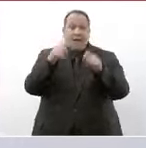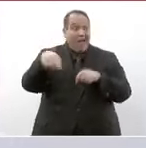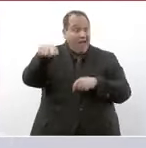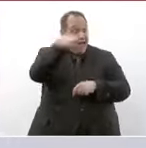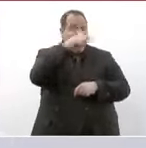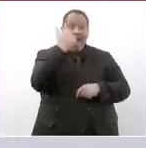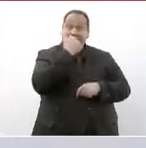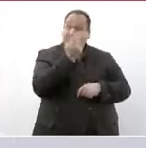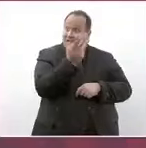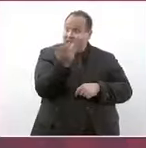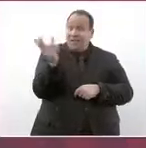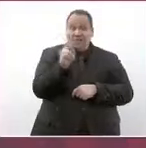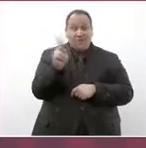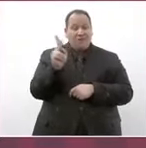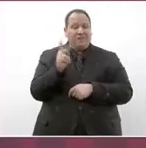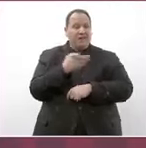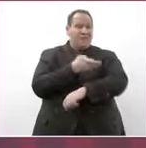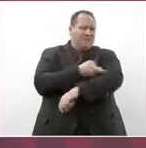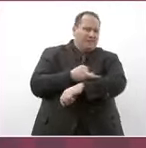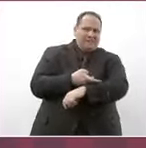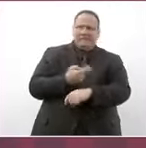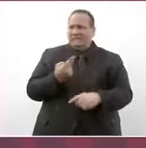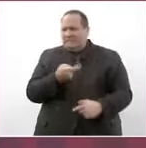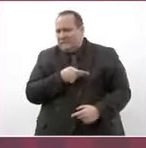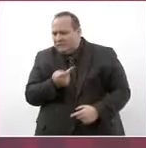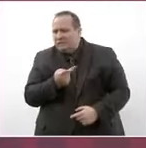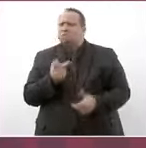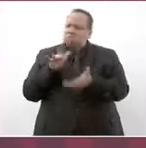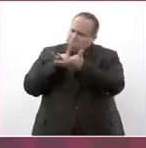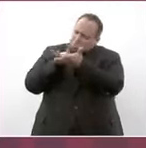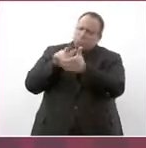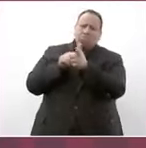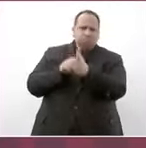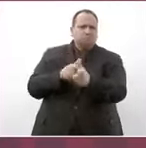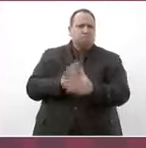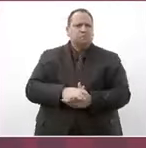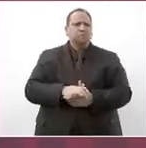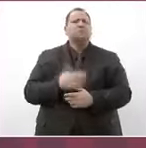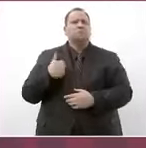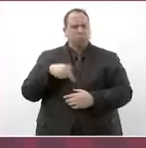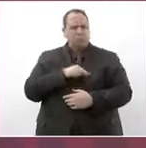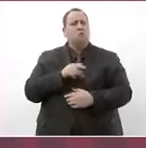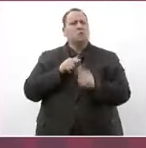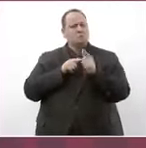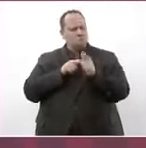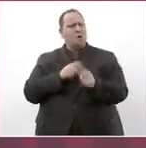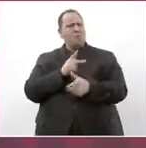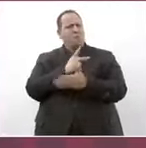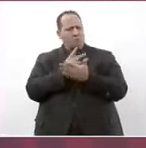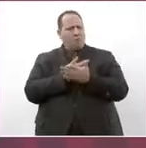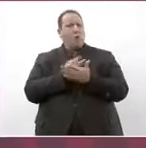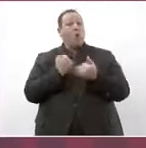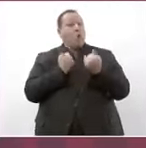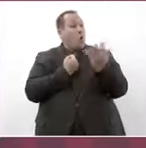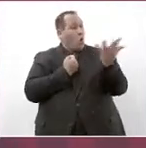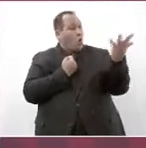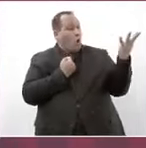estudiantes de familias pobres vamos a seguir con el programa de jóvenes